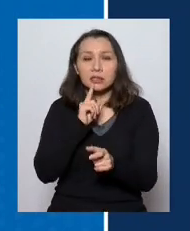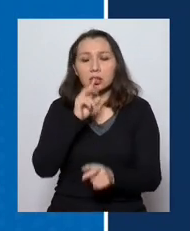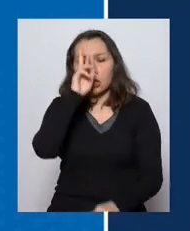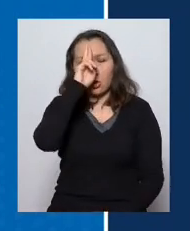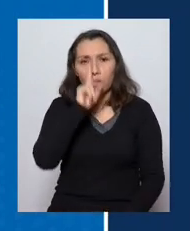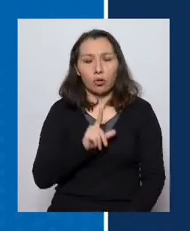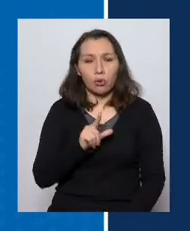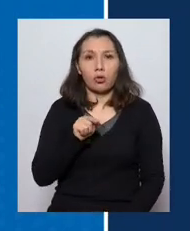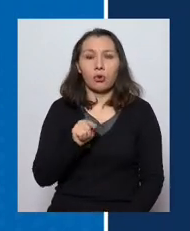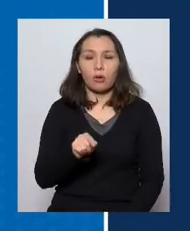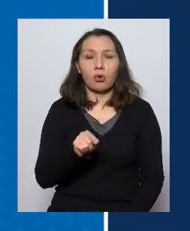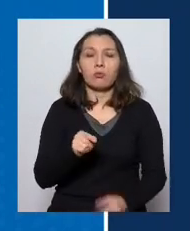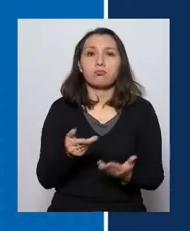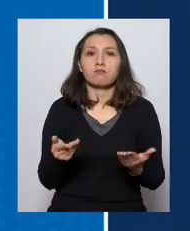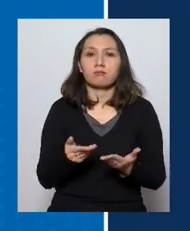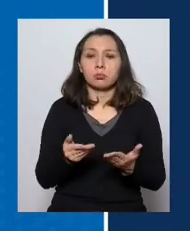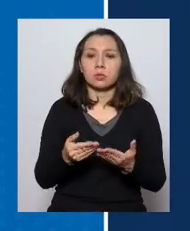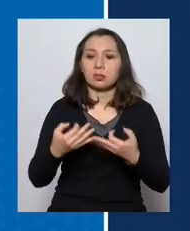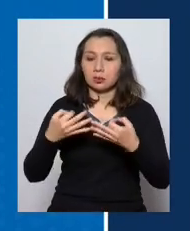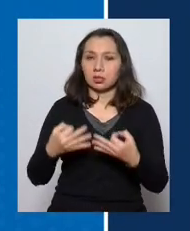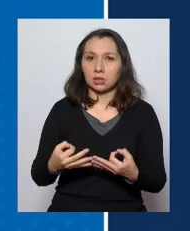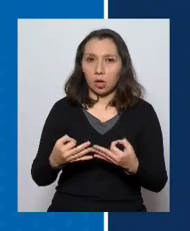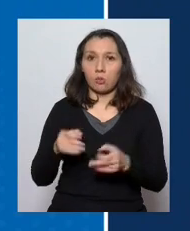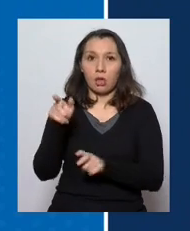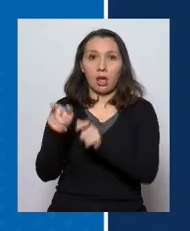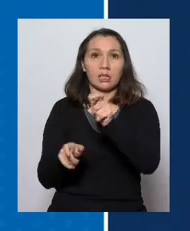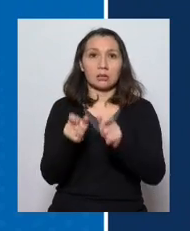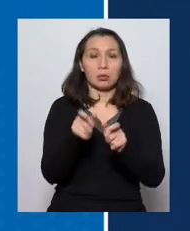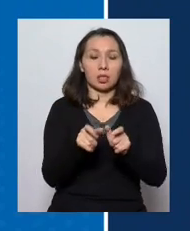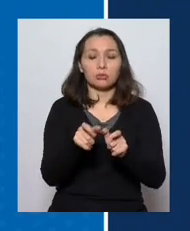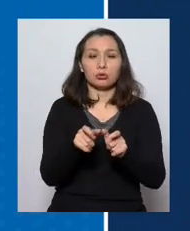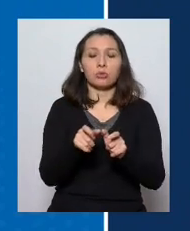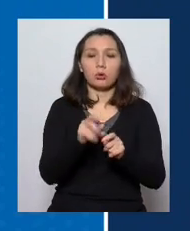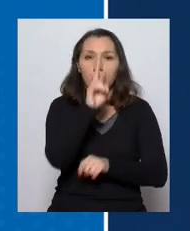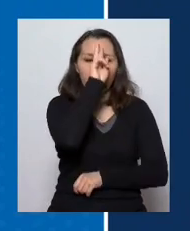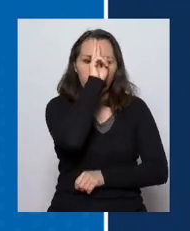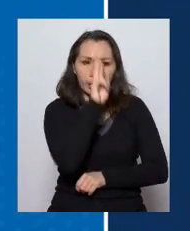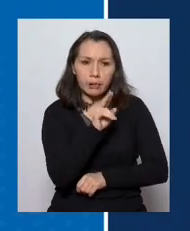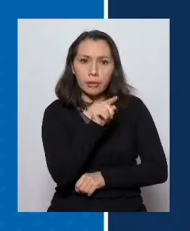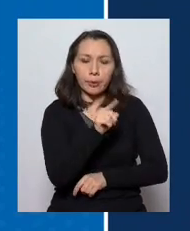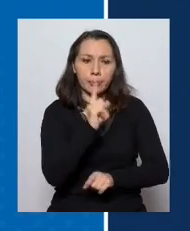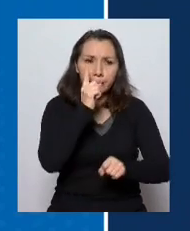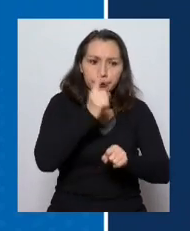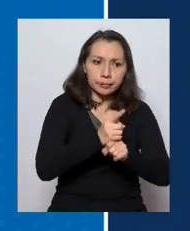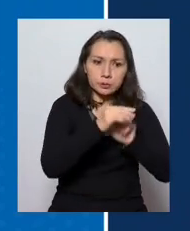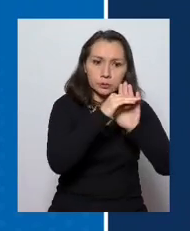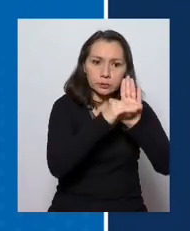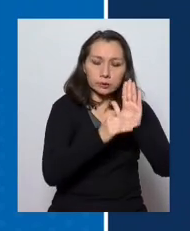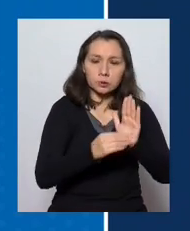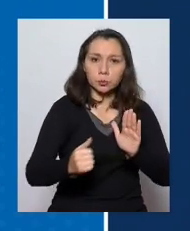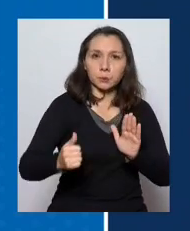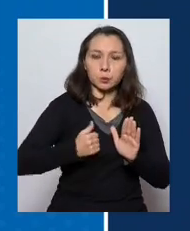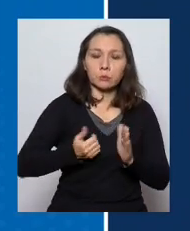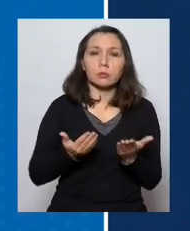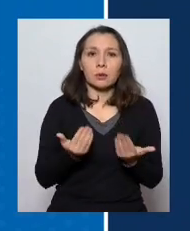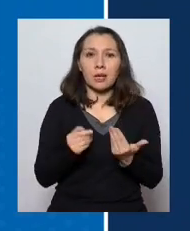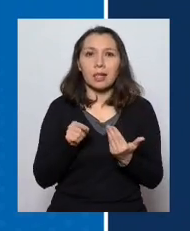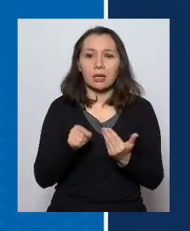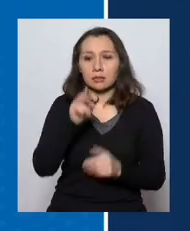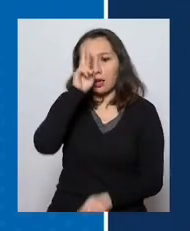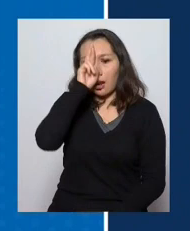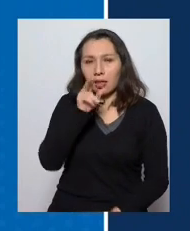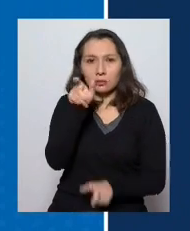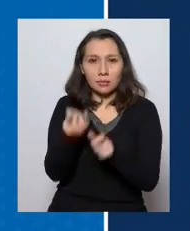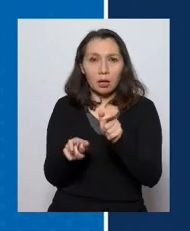un rol que es asegurar que las personas están respetando esas medidas estrictas que necesitamos que